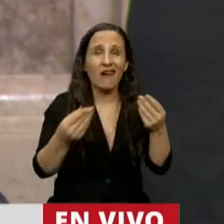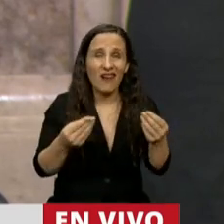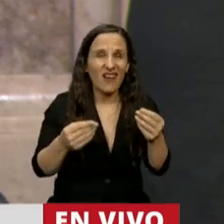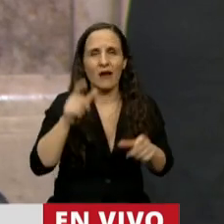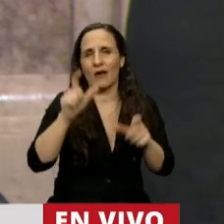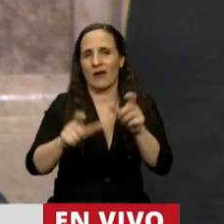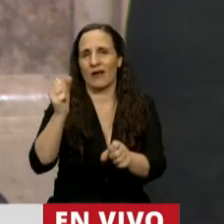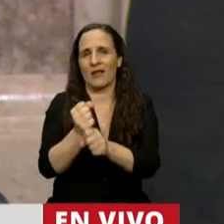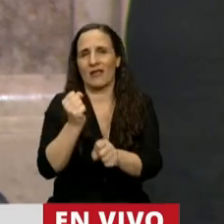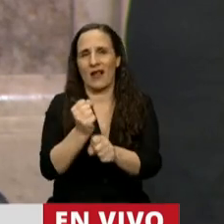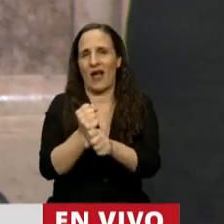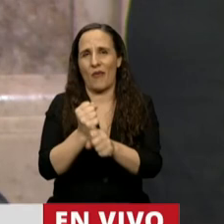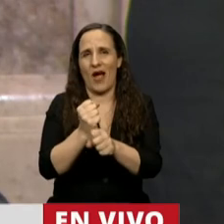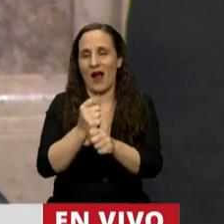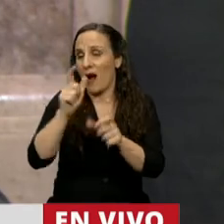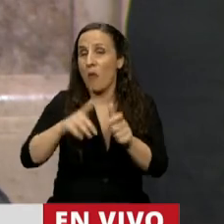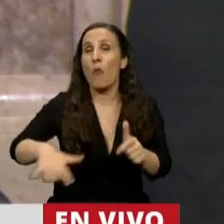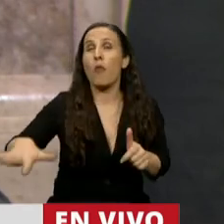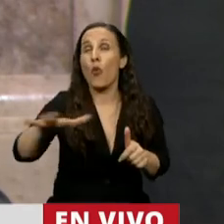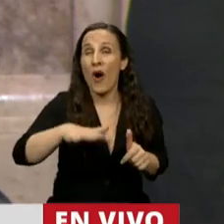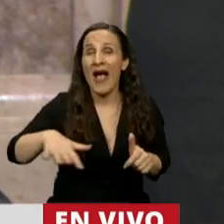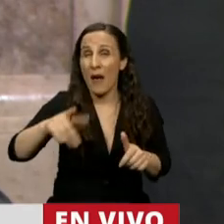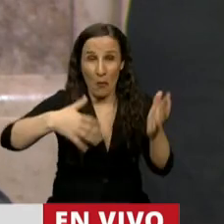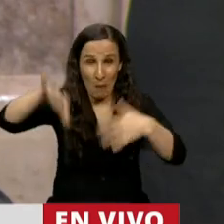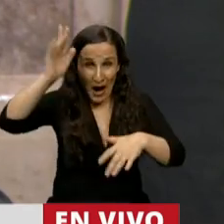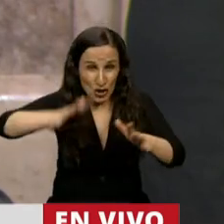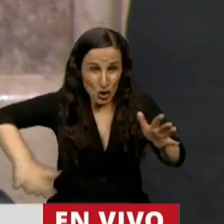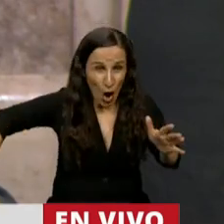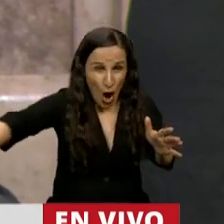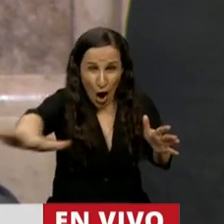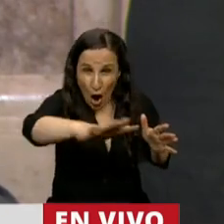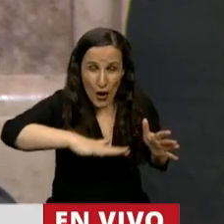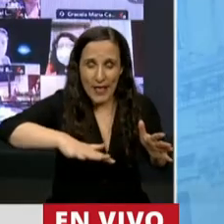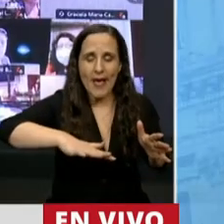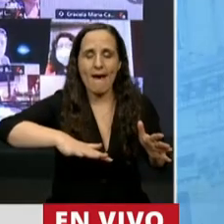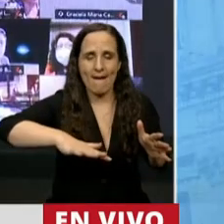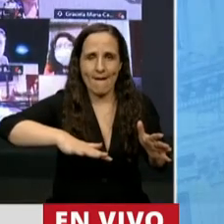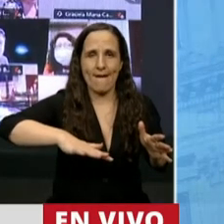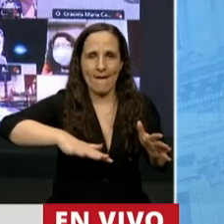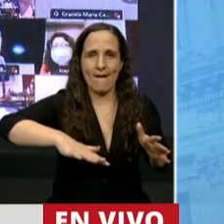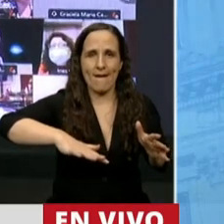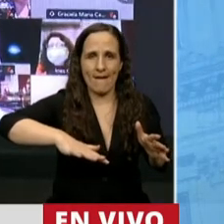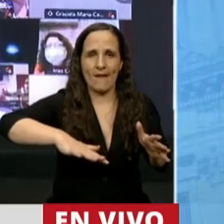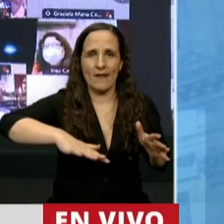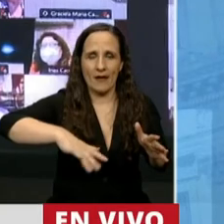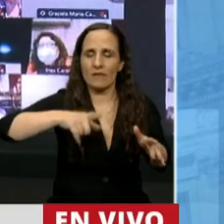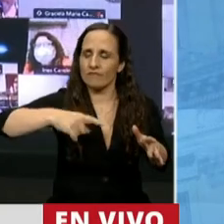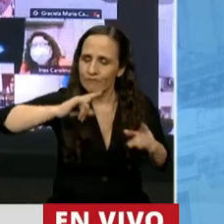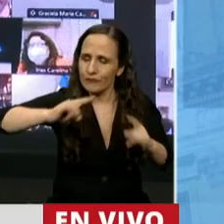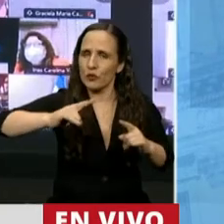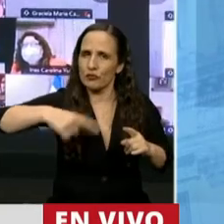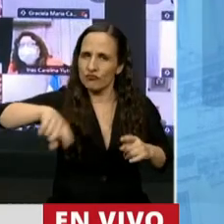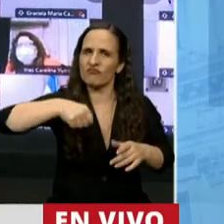trabajadora, los sectores populares, las grandes mayorías, tomen en sus manos la lucha